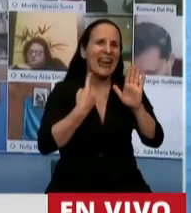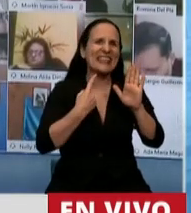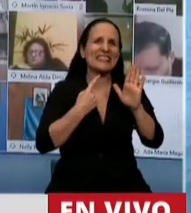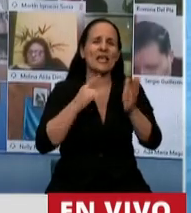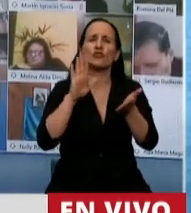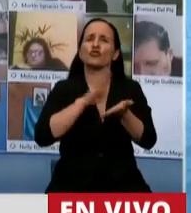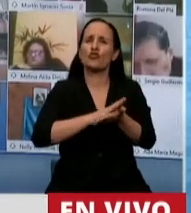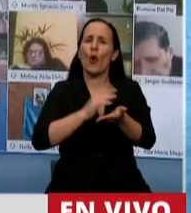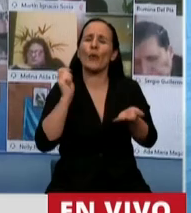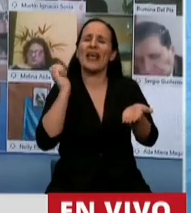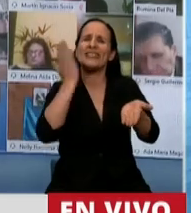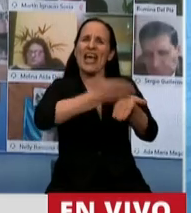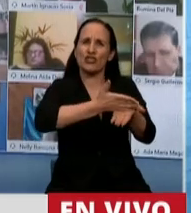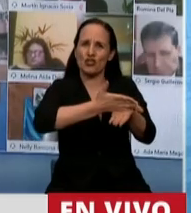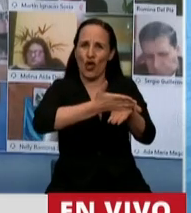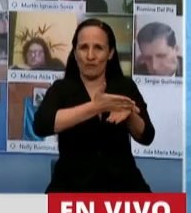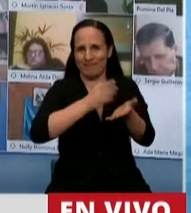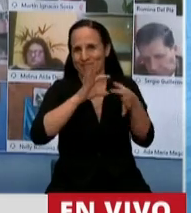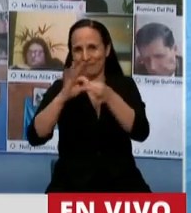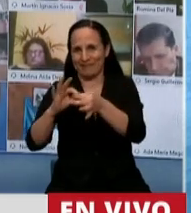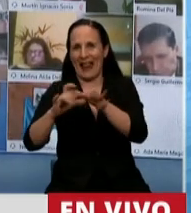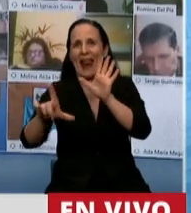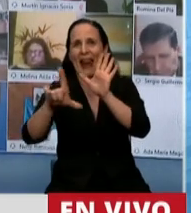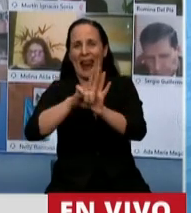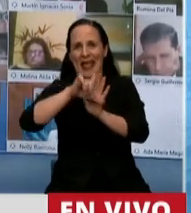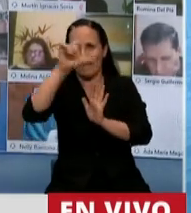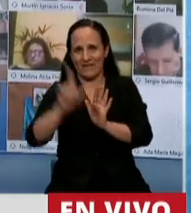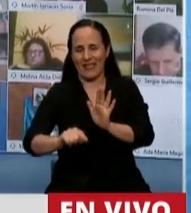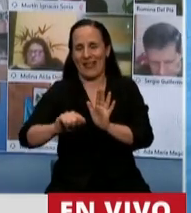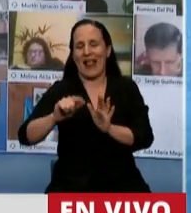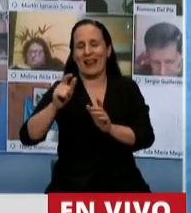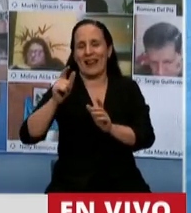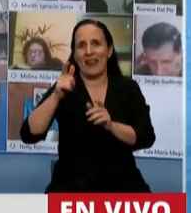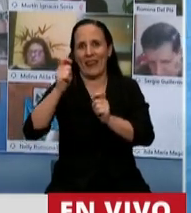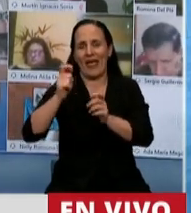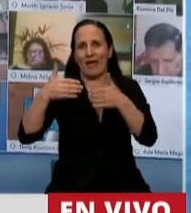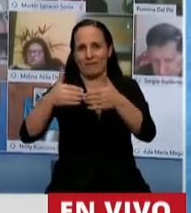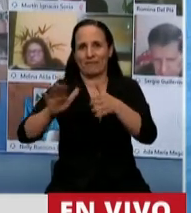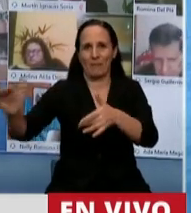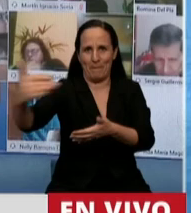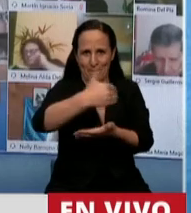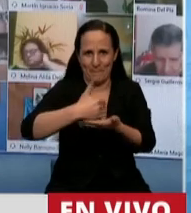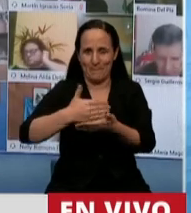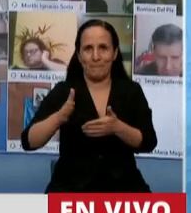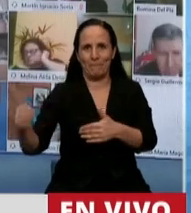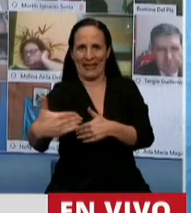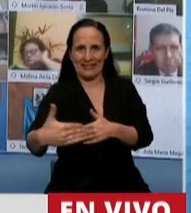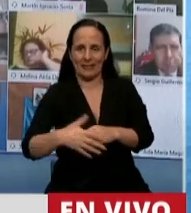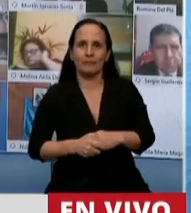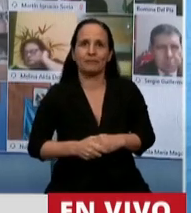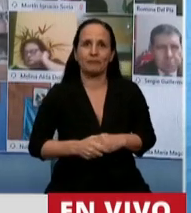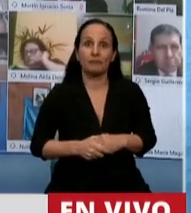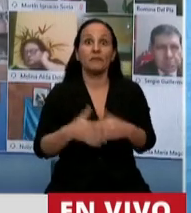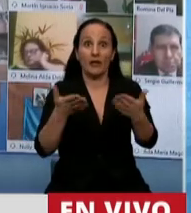de infracciones y sanciones de la Ley Federal de Pesca. Y resultan fundamentales para el logro de dichos